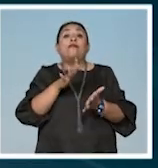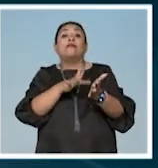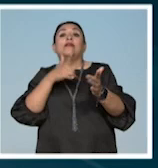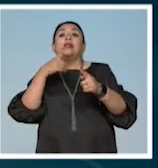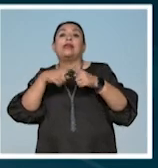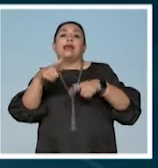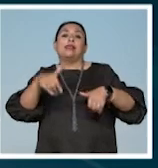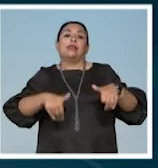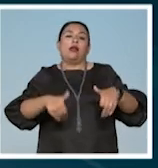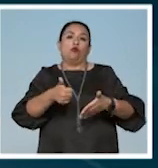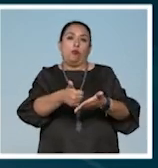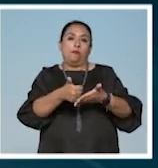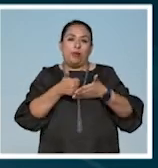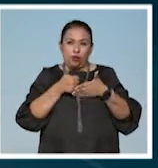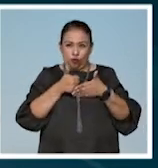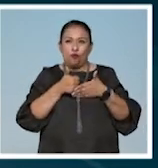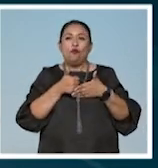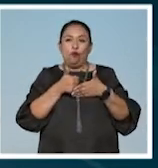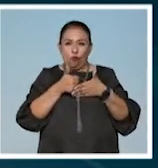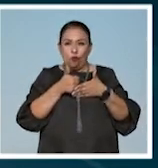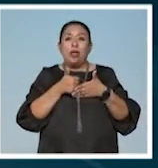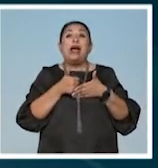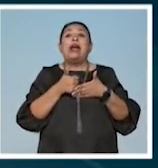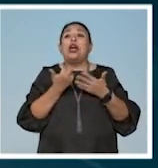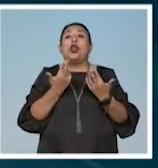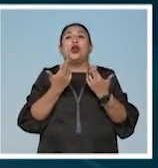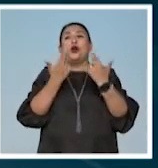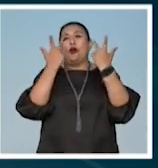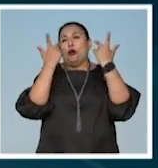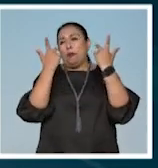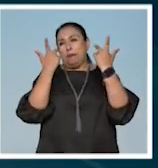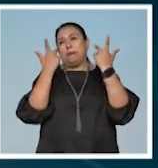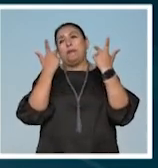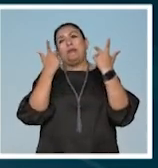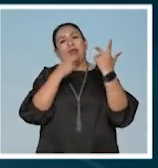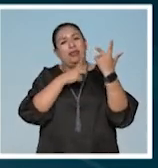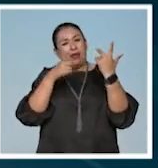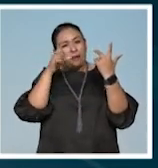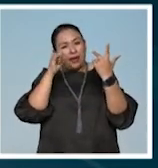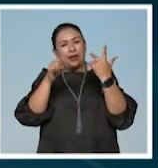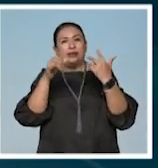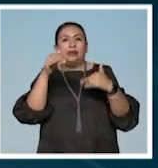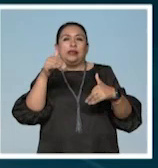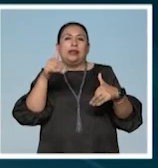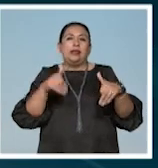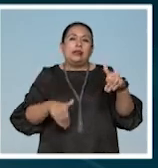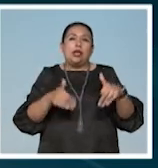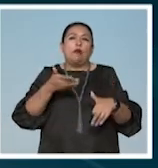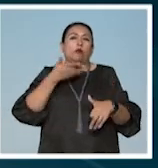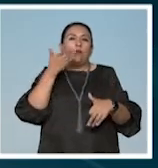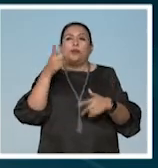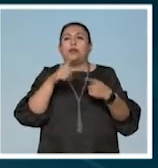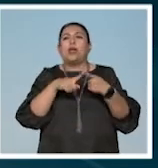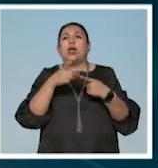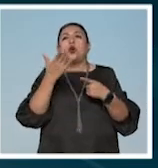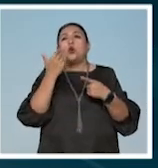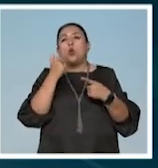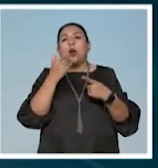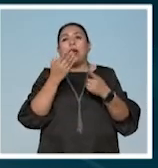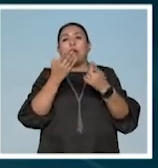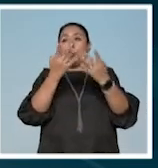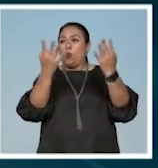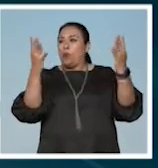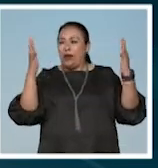y que es un teatro que rompe con algunos de los paradigmas del teatro tradicional llamémosle es decir no tiene una cuarta pared